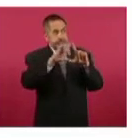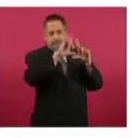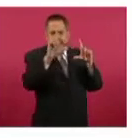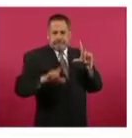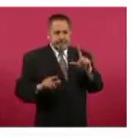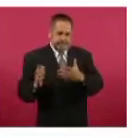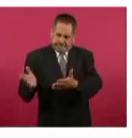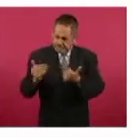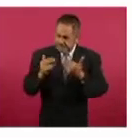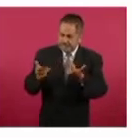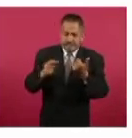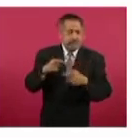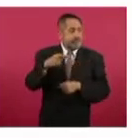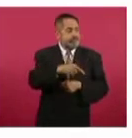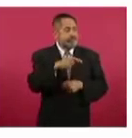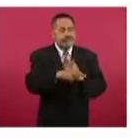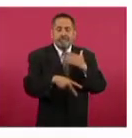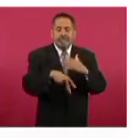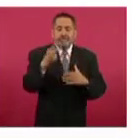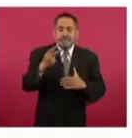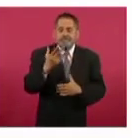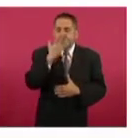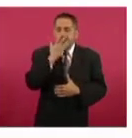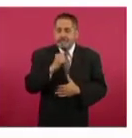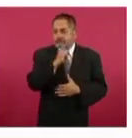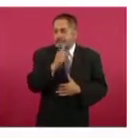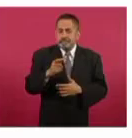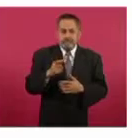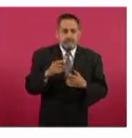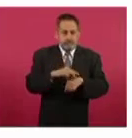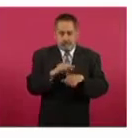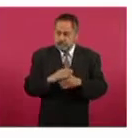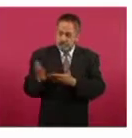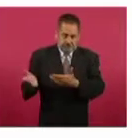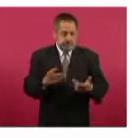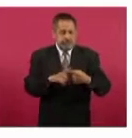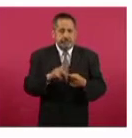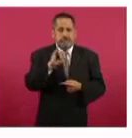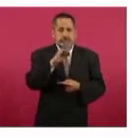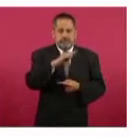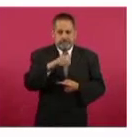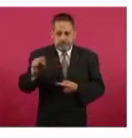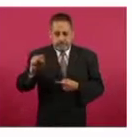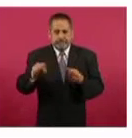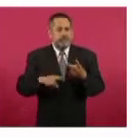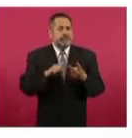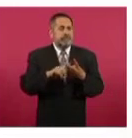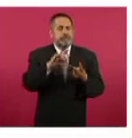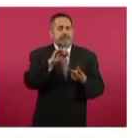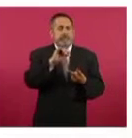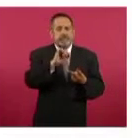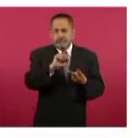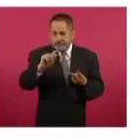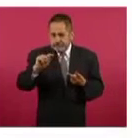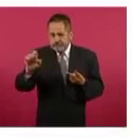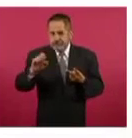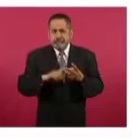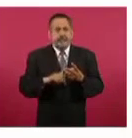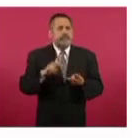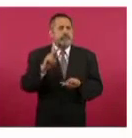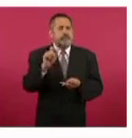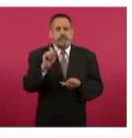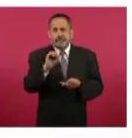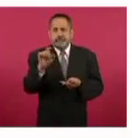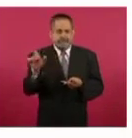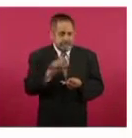cubrir sus vacantes. Lo mismo del IMSS, que del IMSS Bienestar, el Issste, Pemex, los Institutos